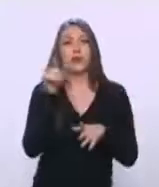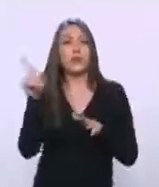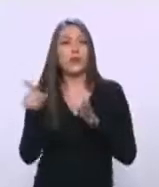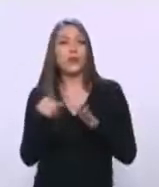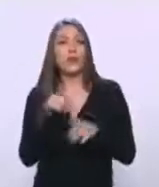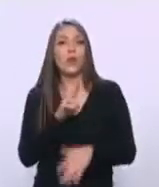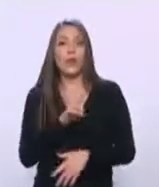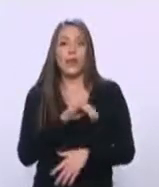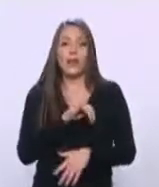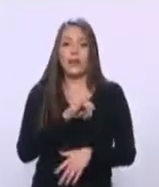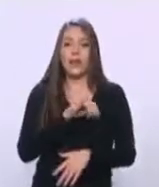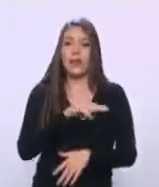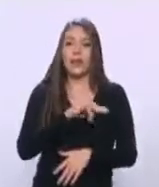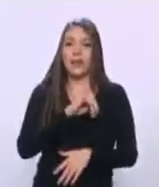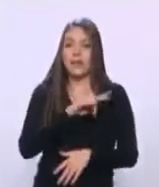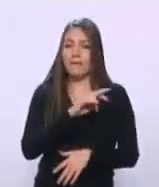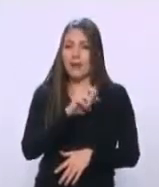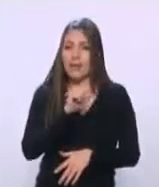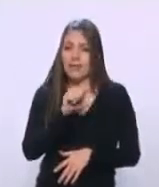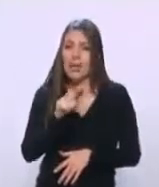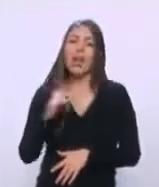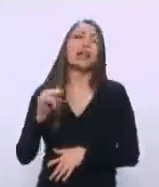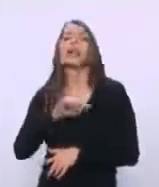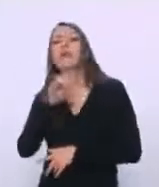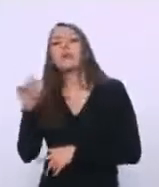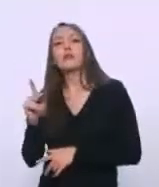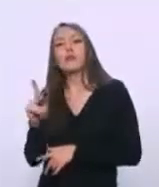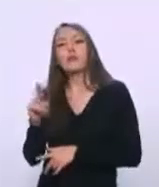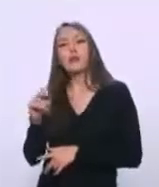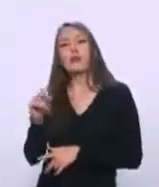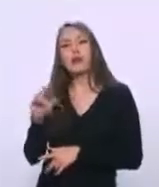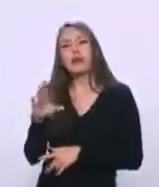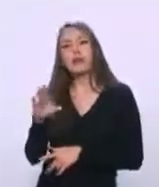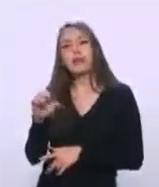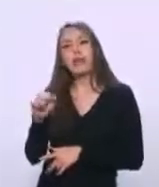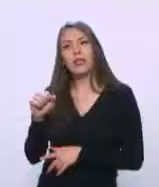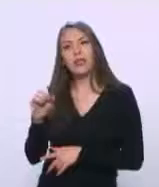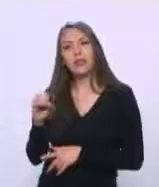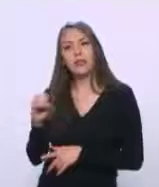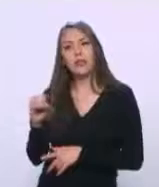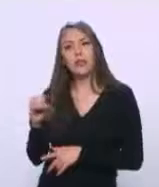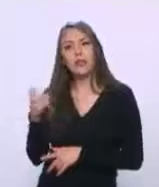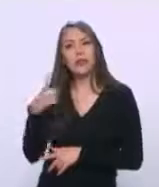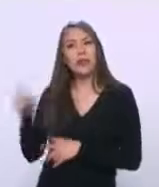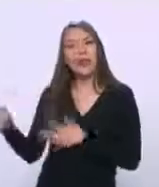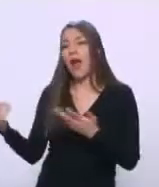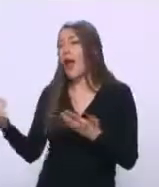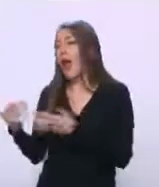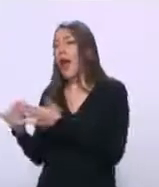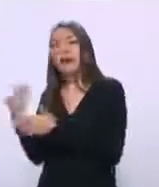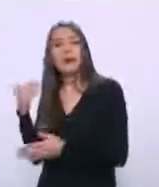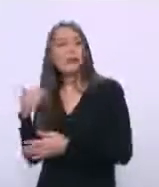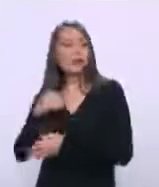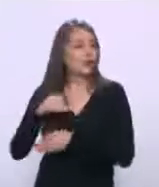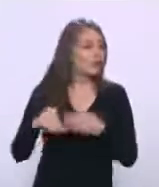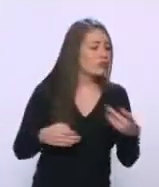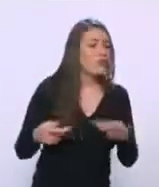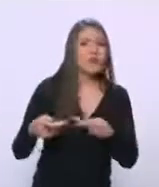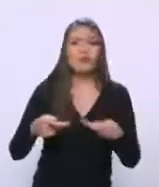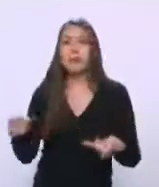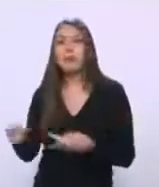y luego en Proceso, donde también se publicó, pero que antes hizo todo lo que pudo, digamos, para evitarlo.